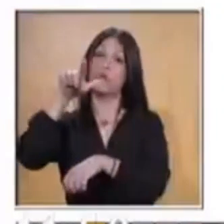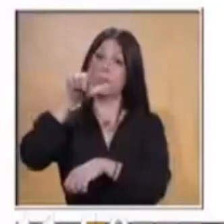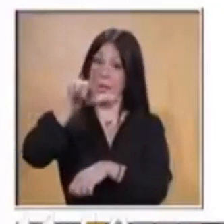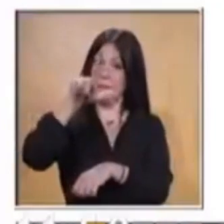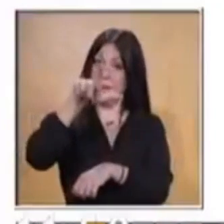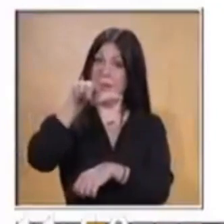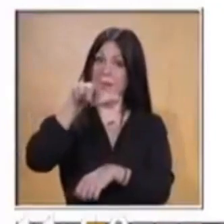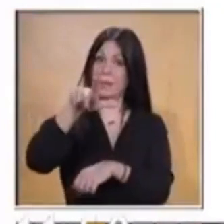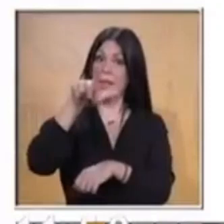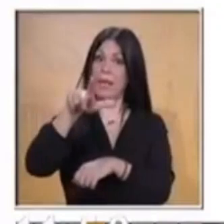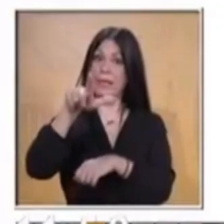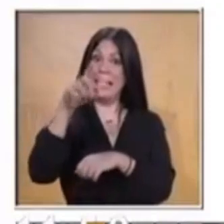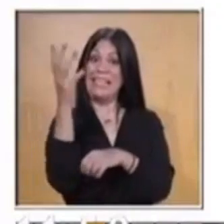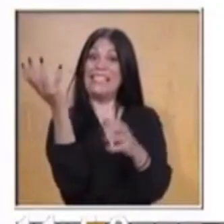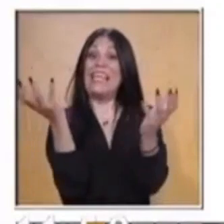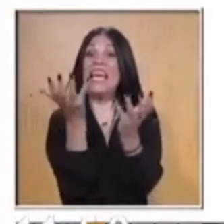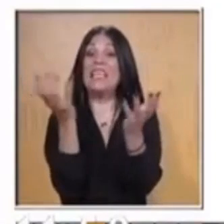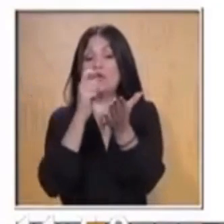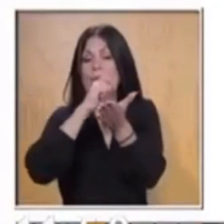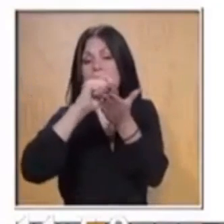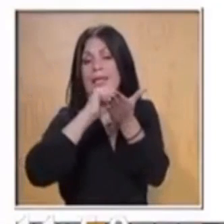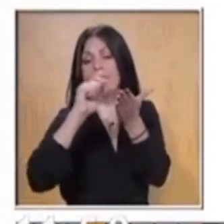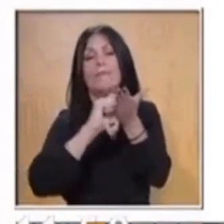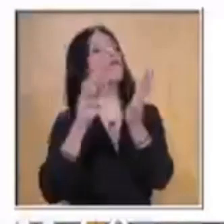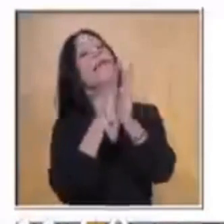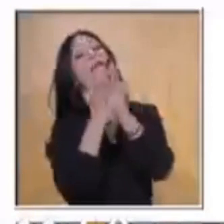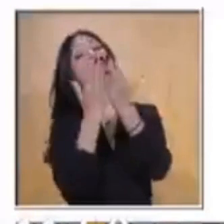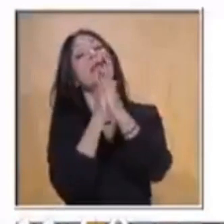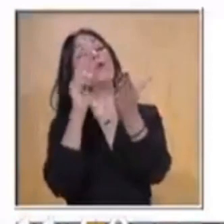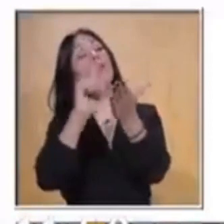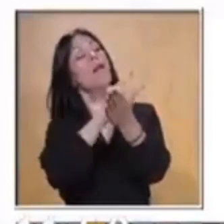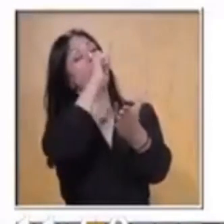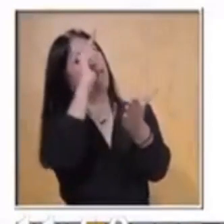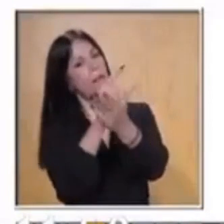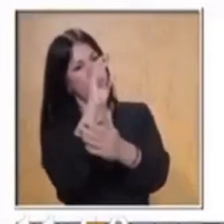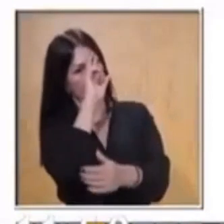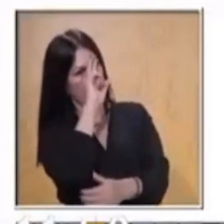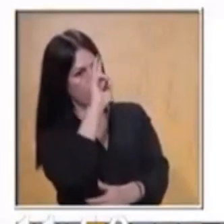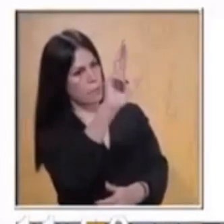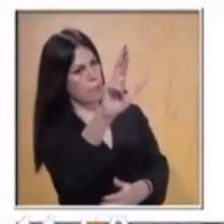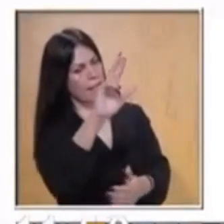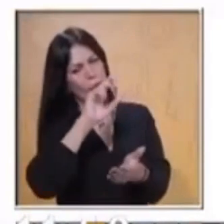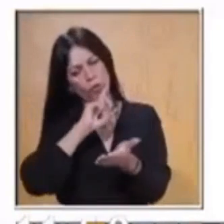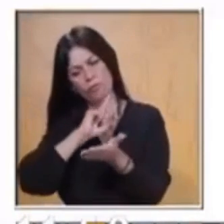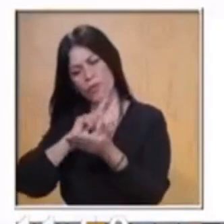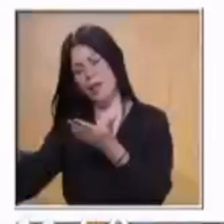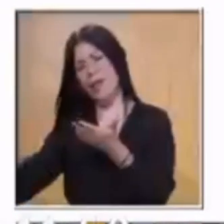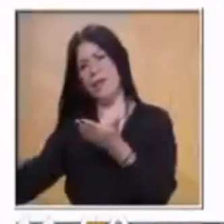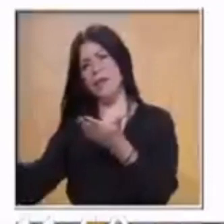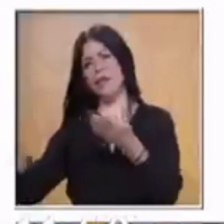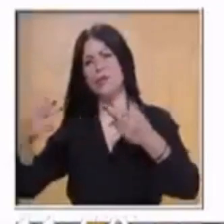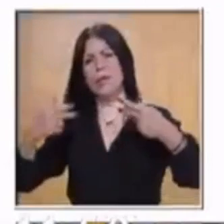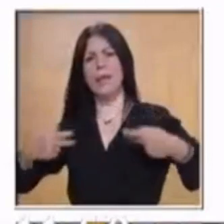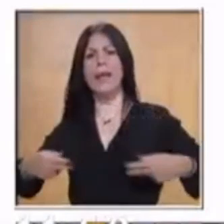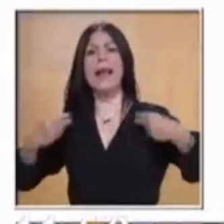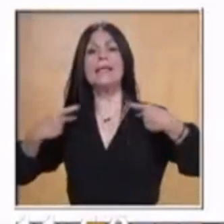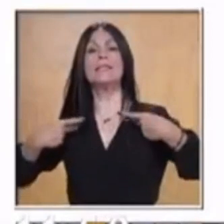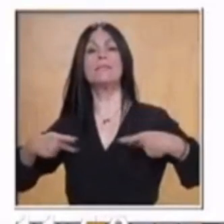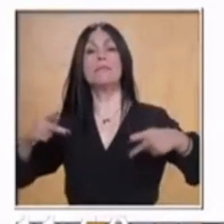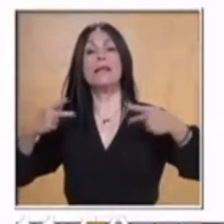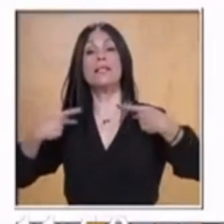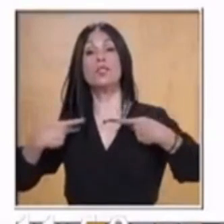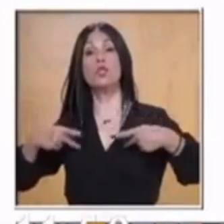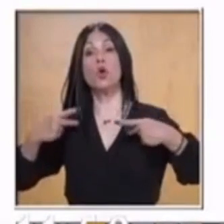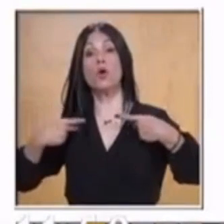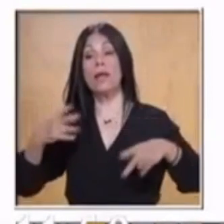Establece los principios del gobierno democrático, el respeto a los derechos humanos, la división de los poderes, son tres poderes,